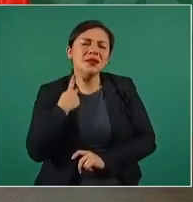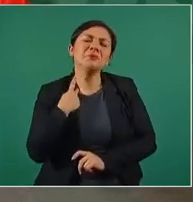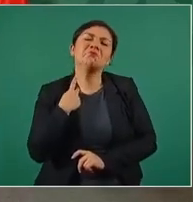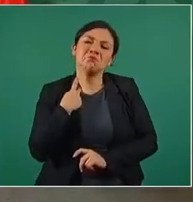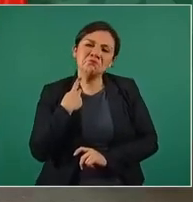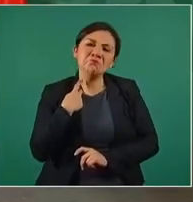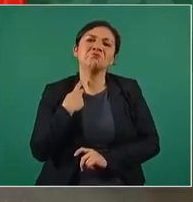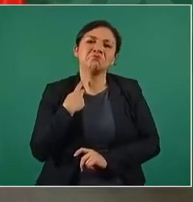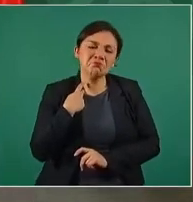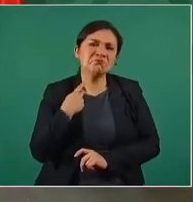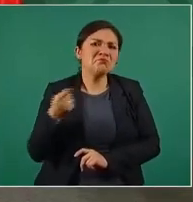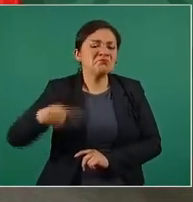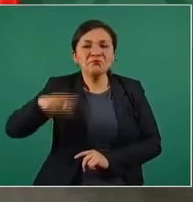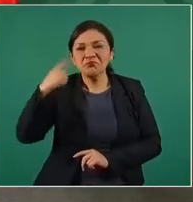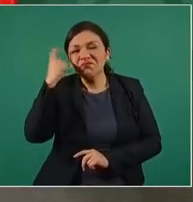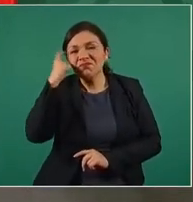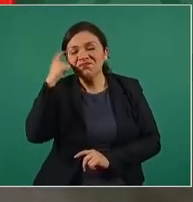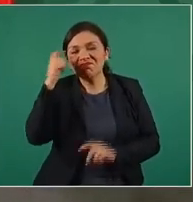Muy despierto.